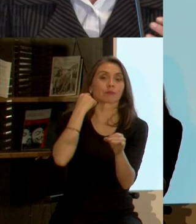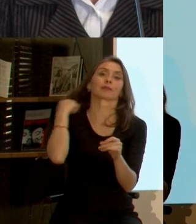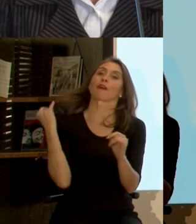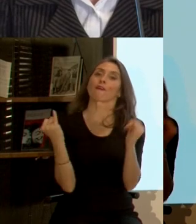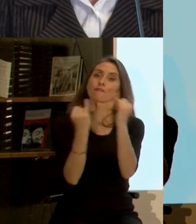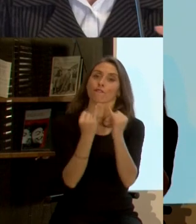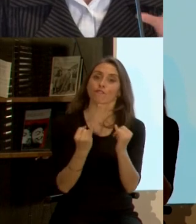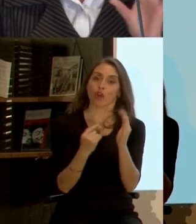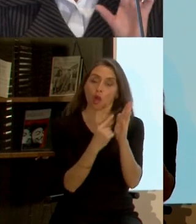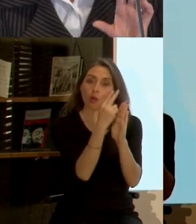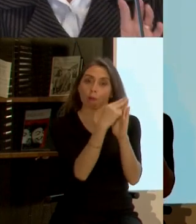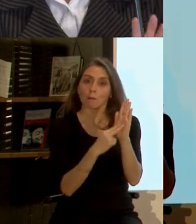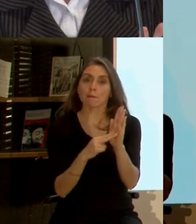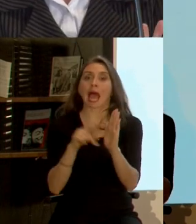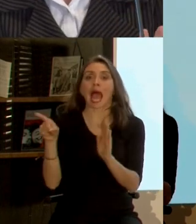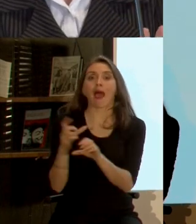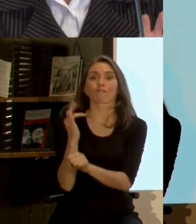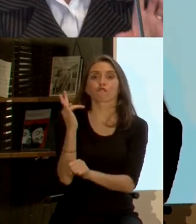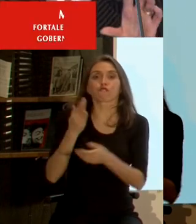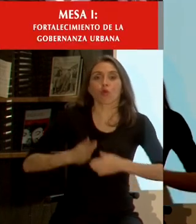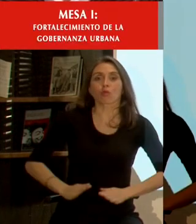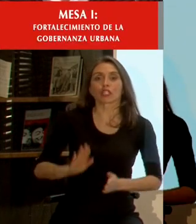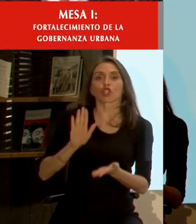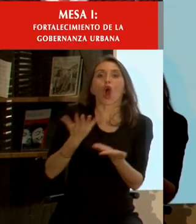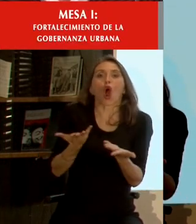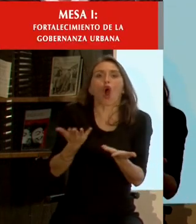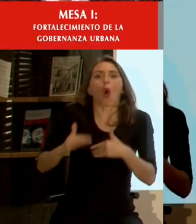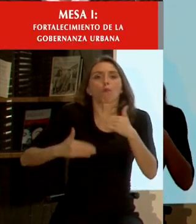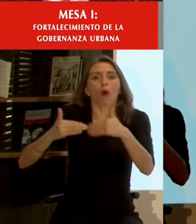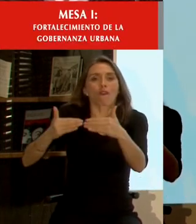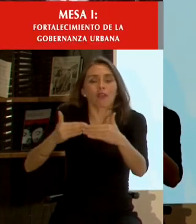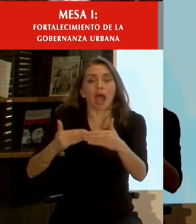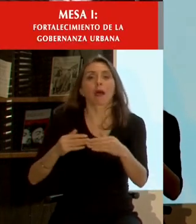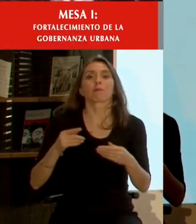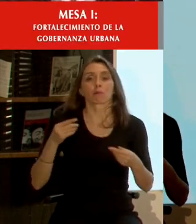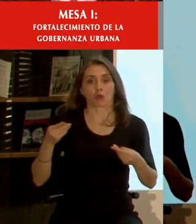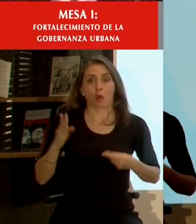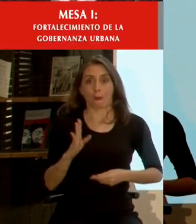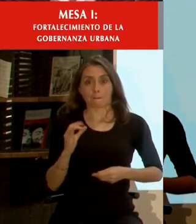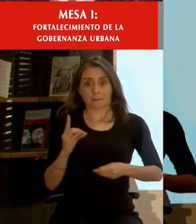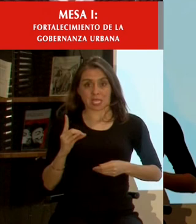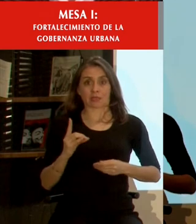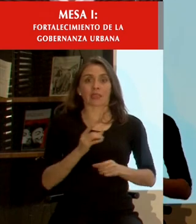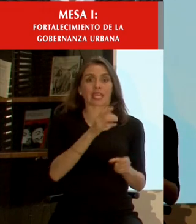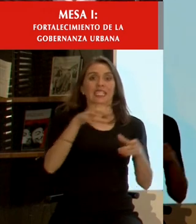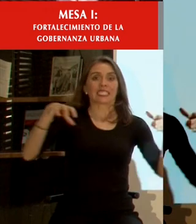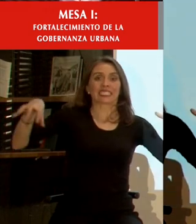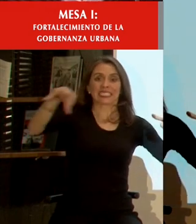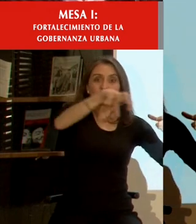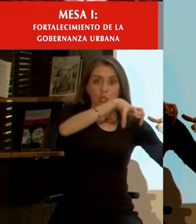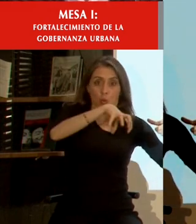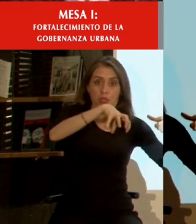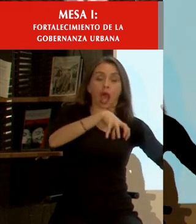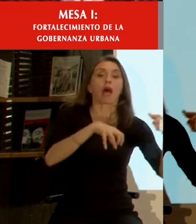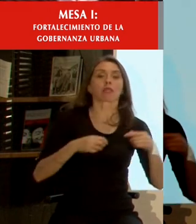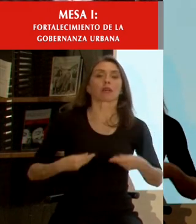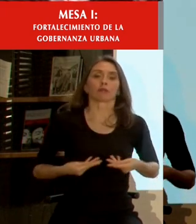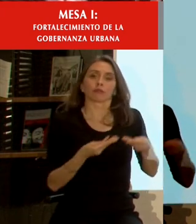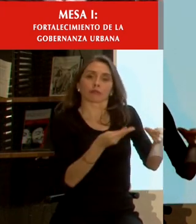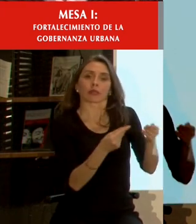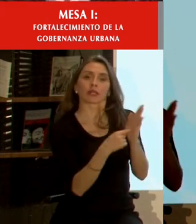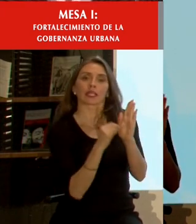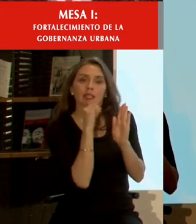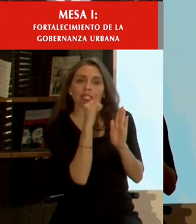esquema de los cómo vamos le entrega a cada ciudad donde trabaja un primer informe de calidad donde están los